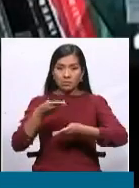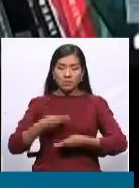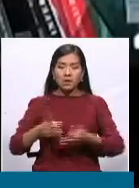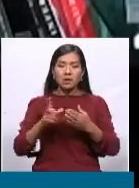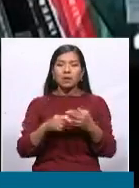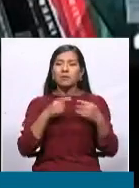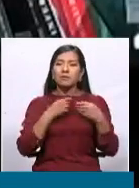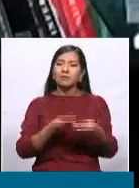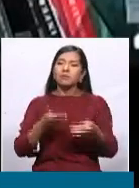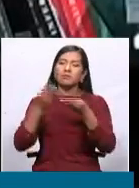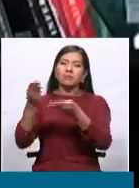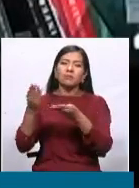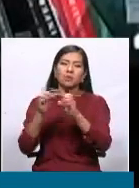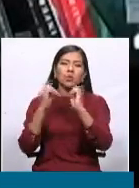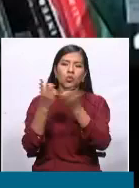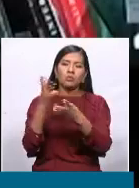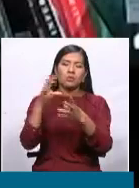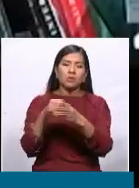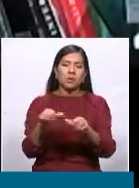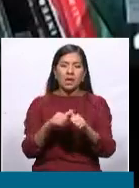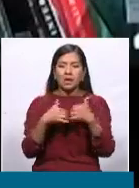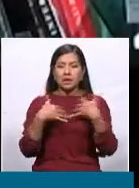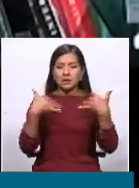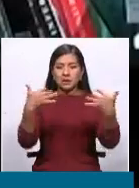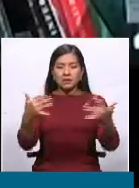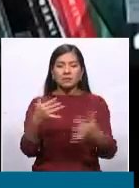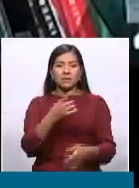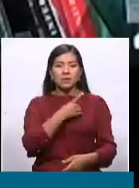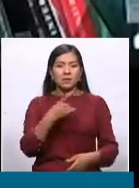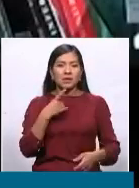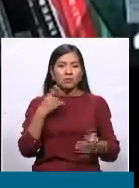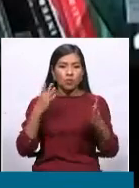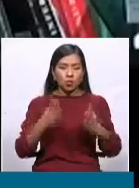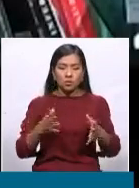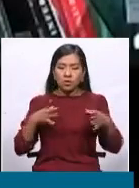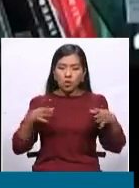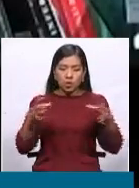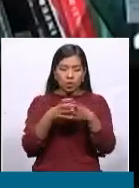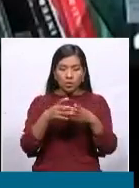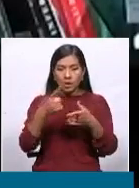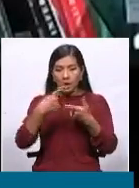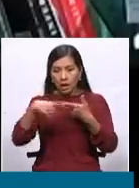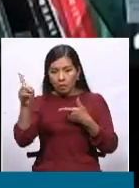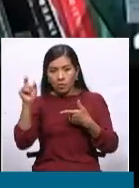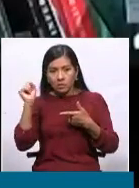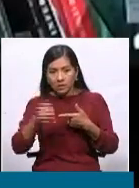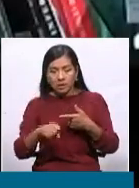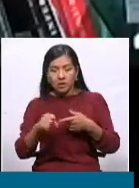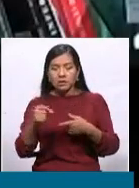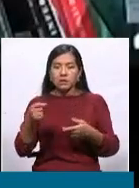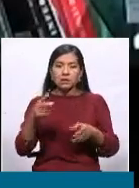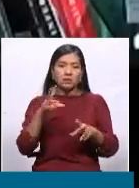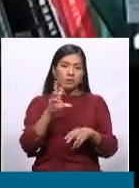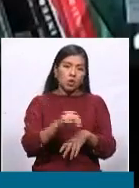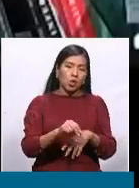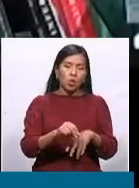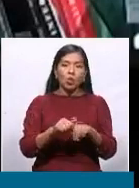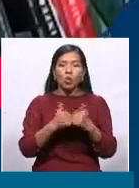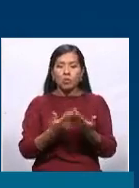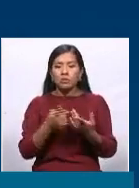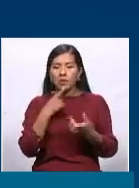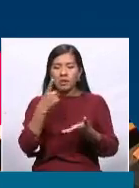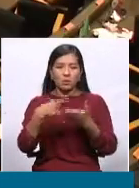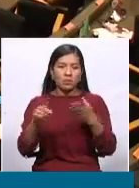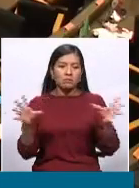plenaria de la Cámara de Diputados donde en conjunto se toma la decisión si se aprueba o no se aprueba. Por tanto, ese es el